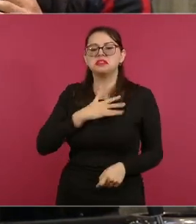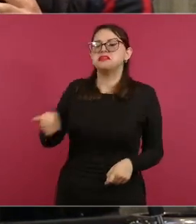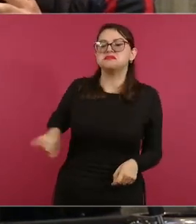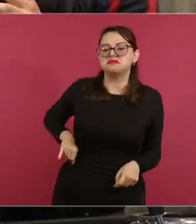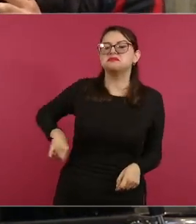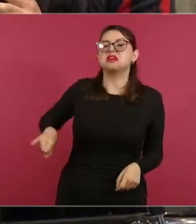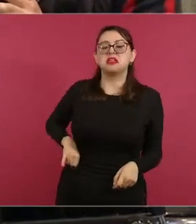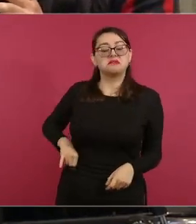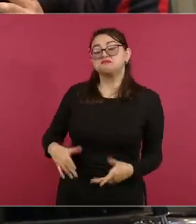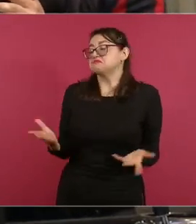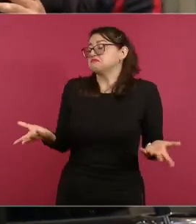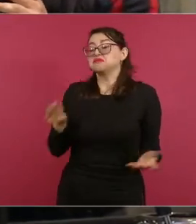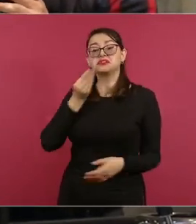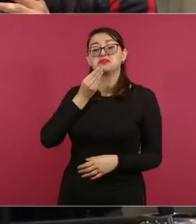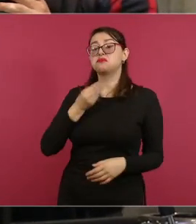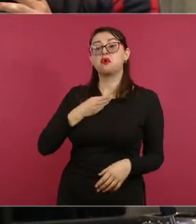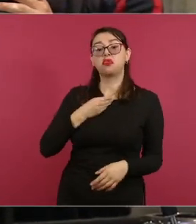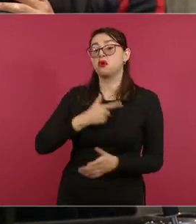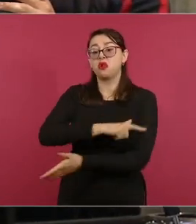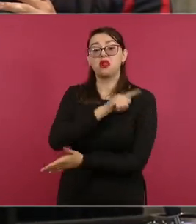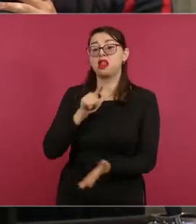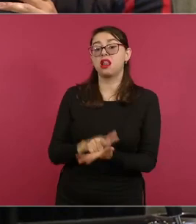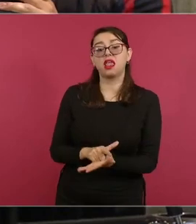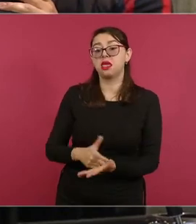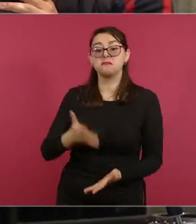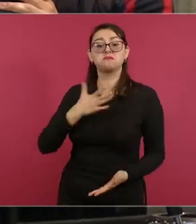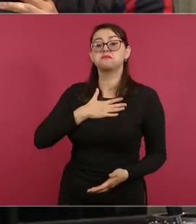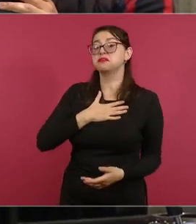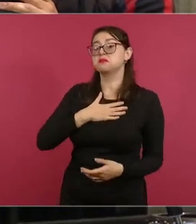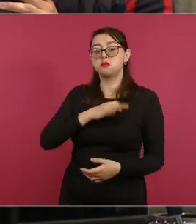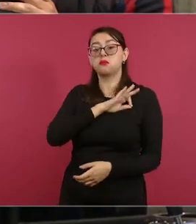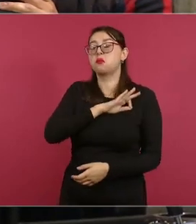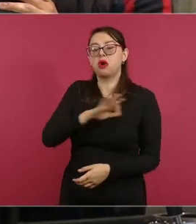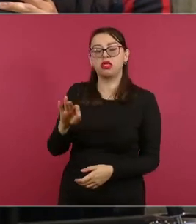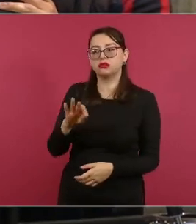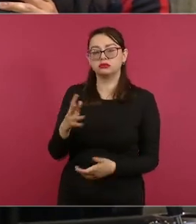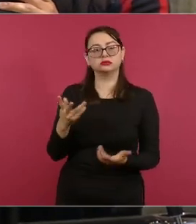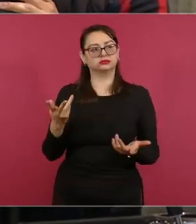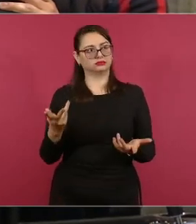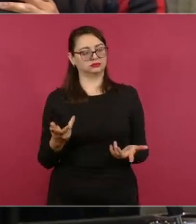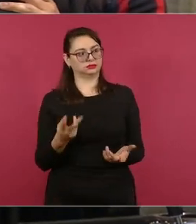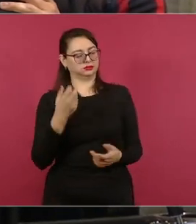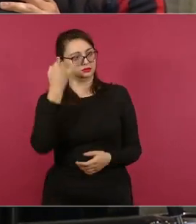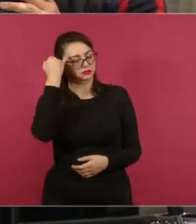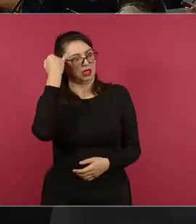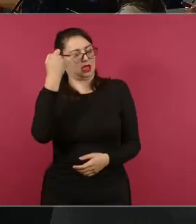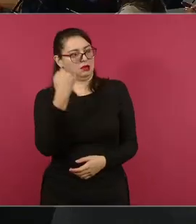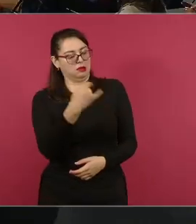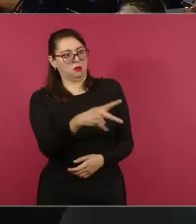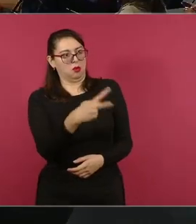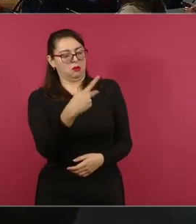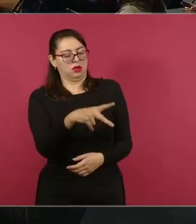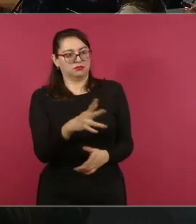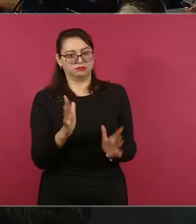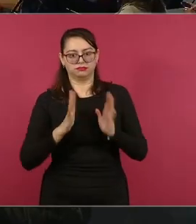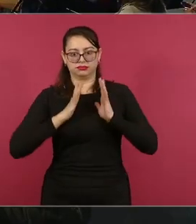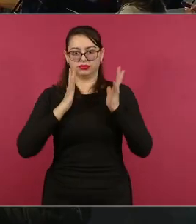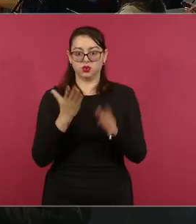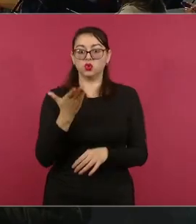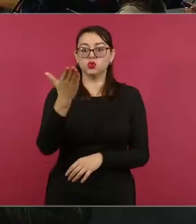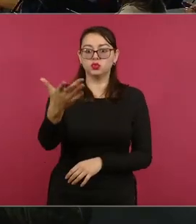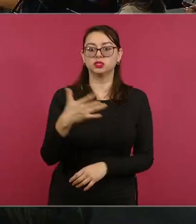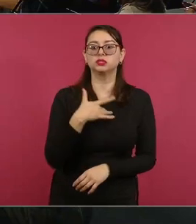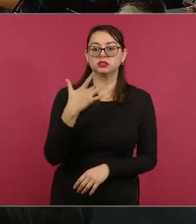que así están las leyes, cuando en realidad es una interpretación tendenciosa de la propia Suprema Corte? Bueno,